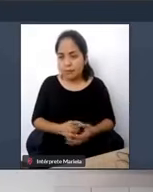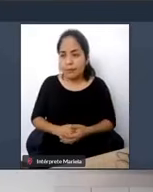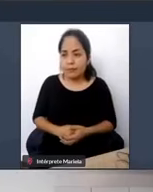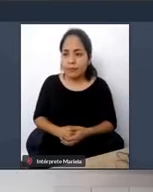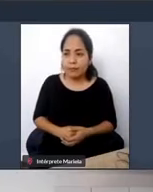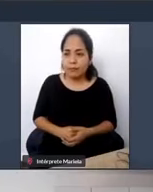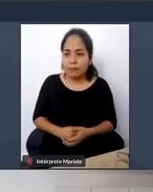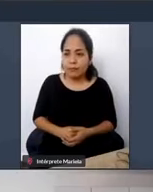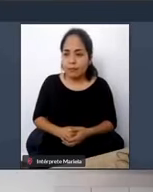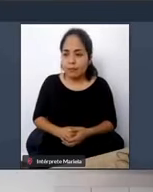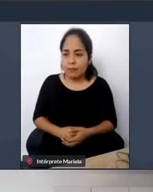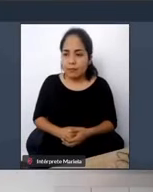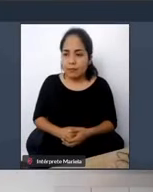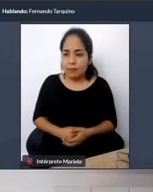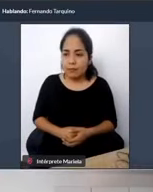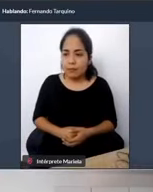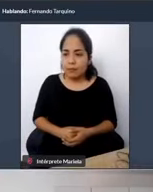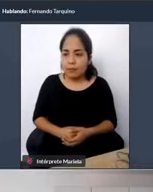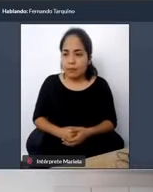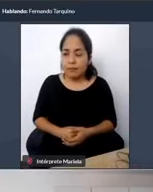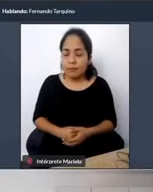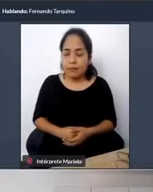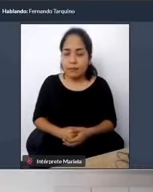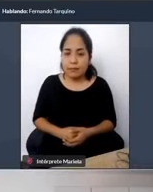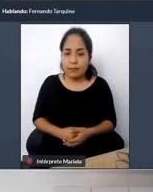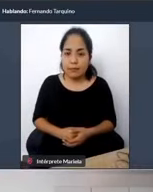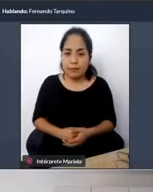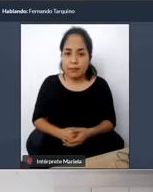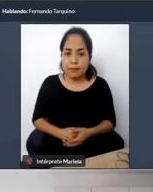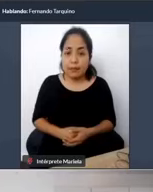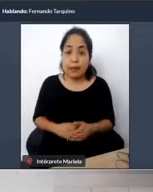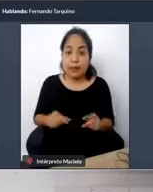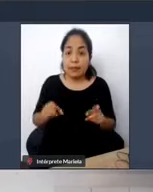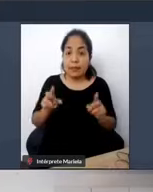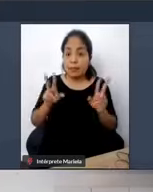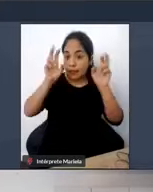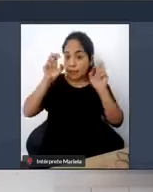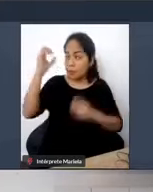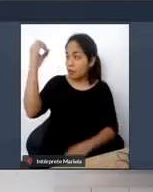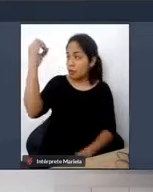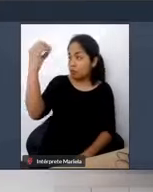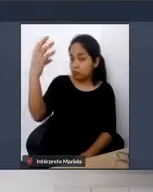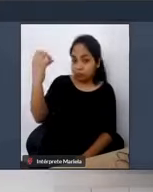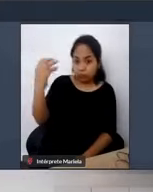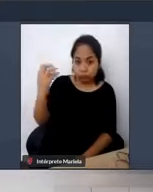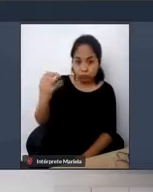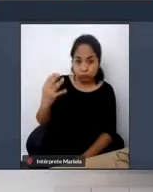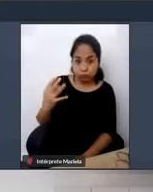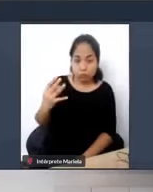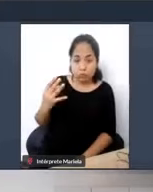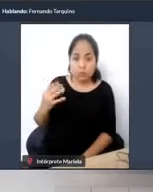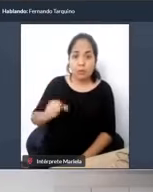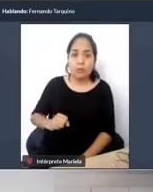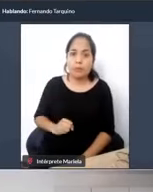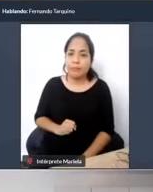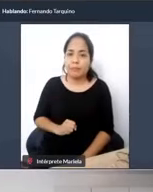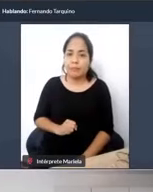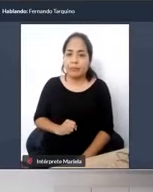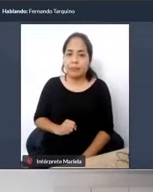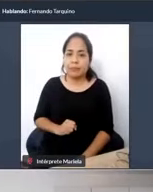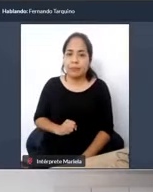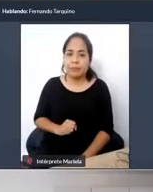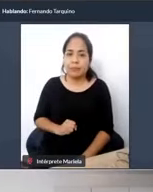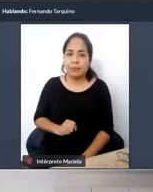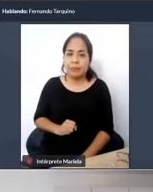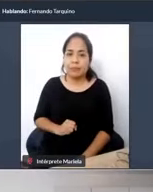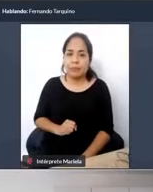Ahora, en el tema de la semaforización, pues los manuales de dispositivos de control